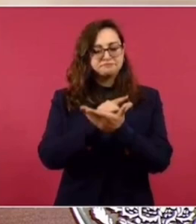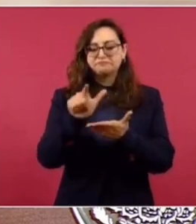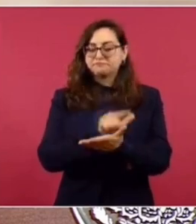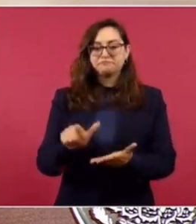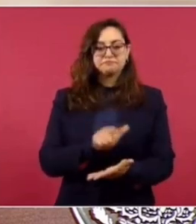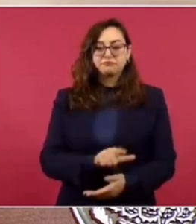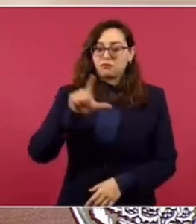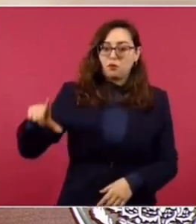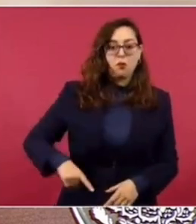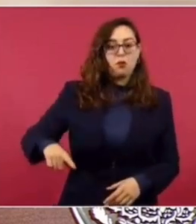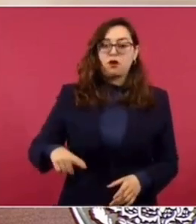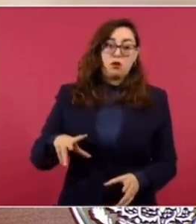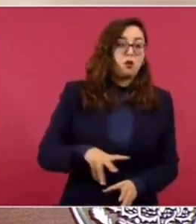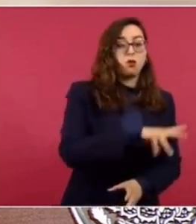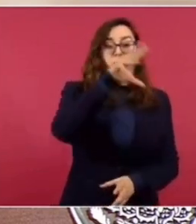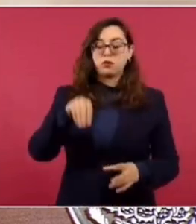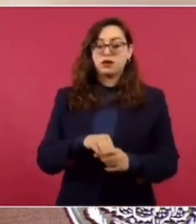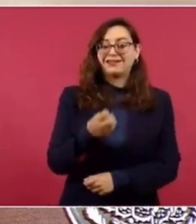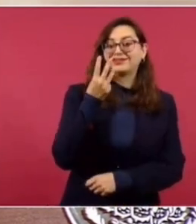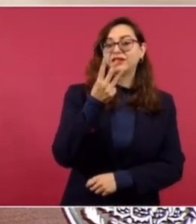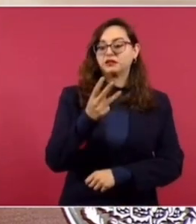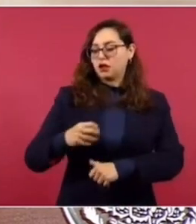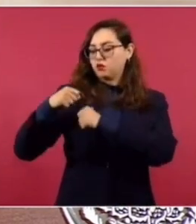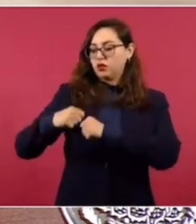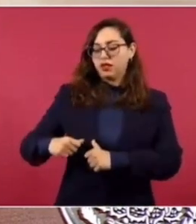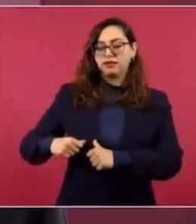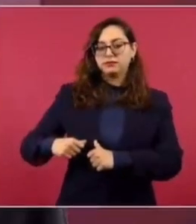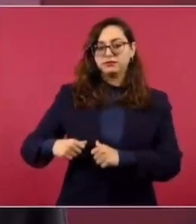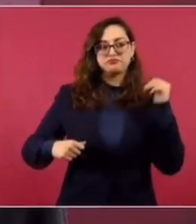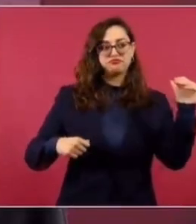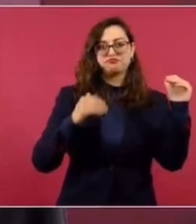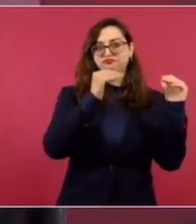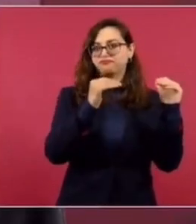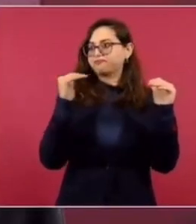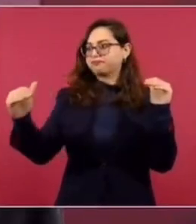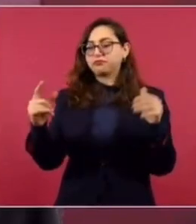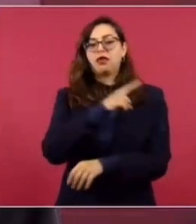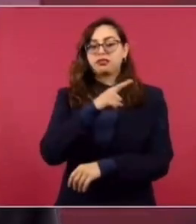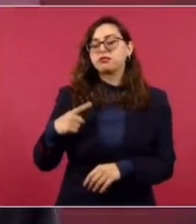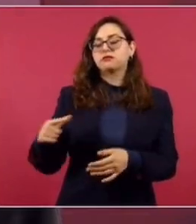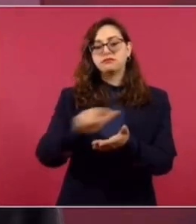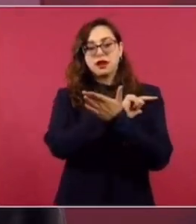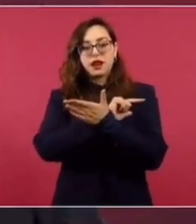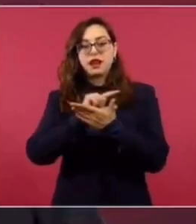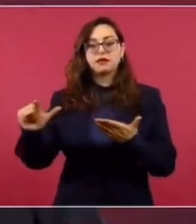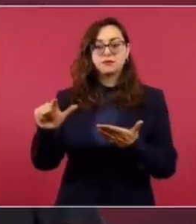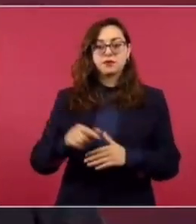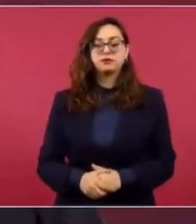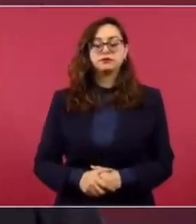Todo el gobierno, los tres poderes, purificando la vida pública.